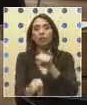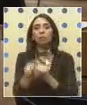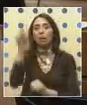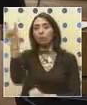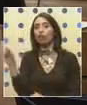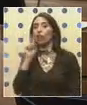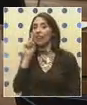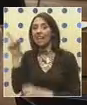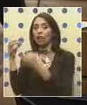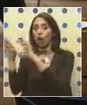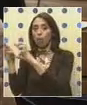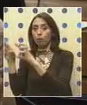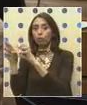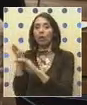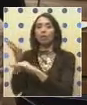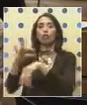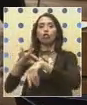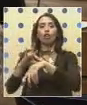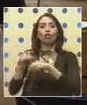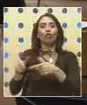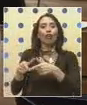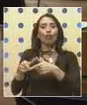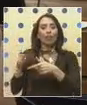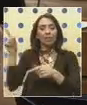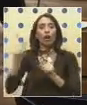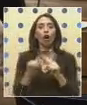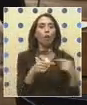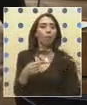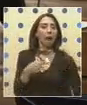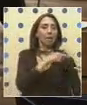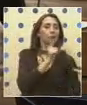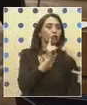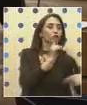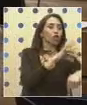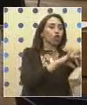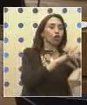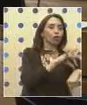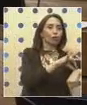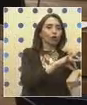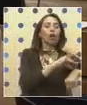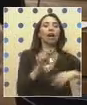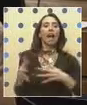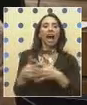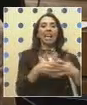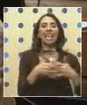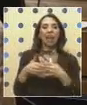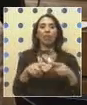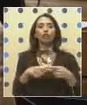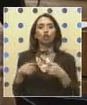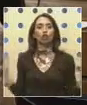la oportunidad y tener acceso a un ginecólogo, tener a un pariente que es médico, tener redes sociales.